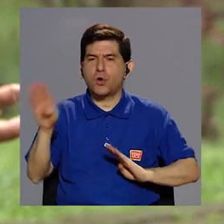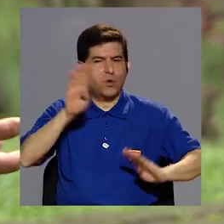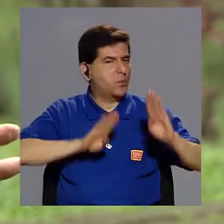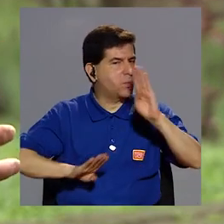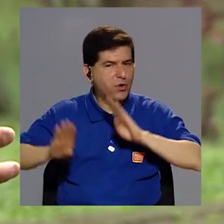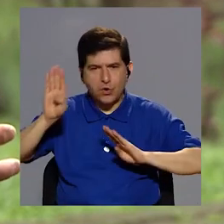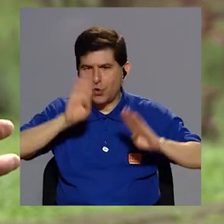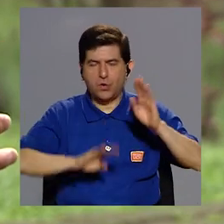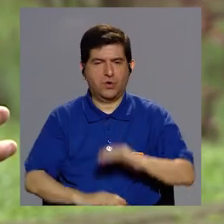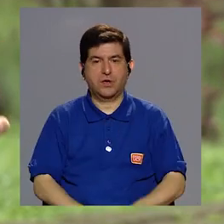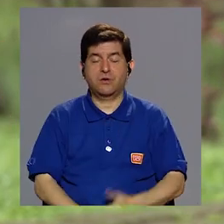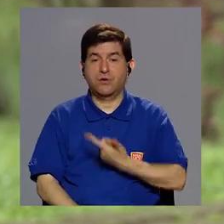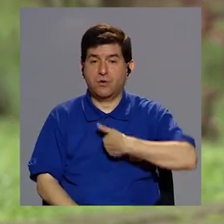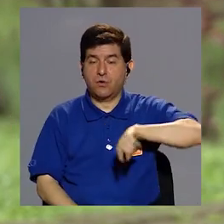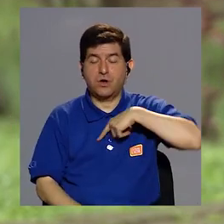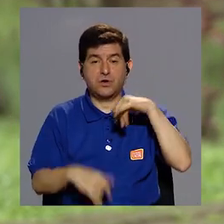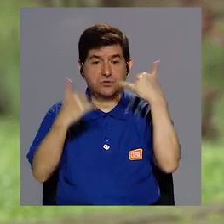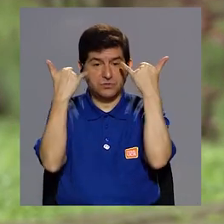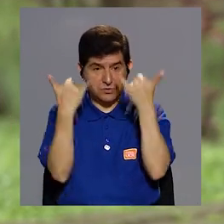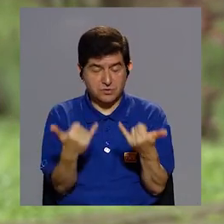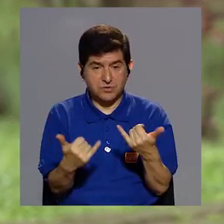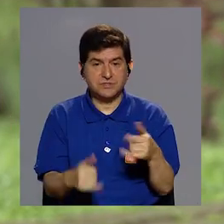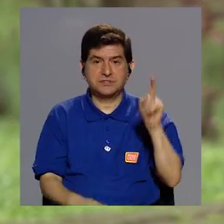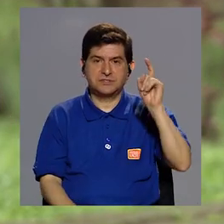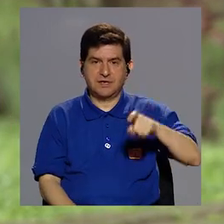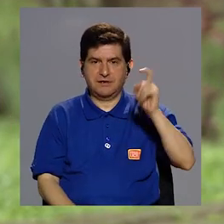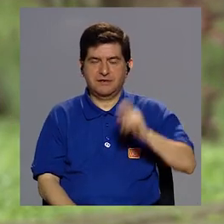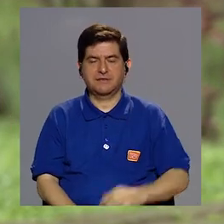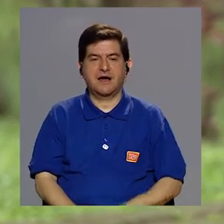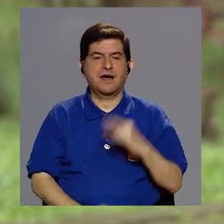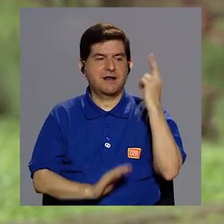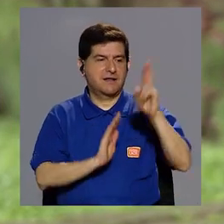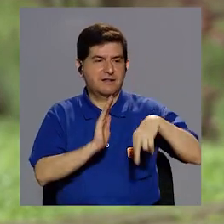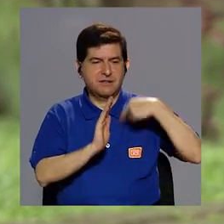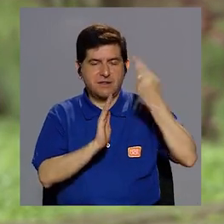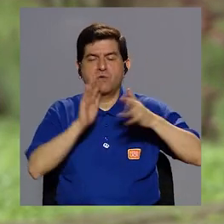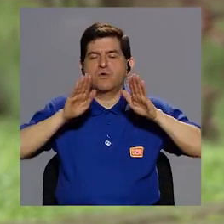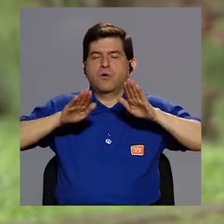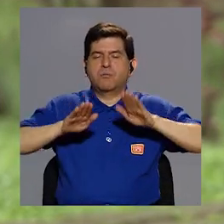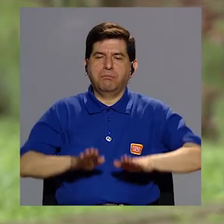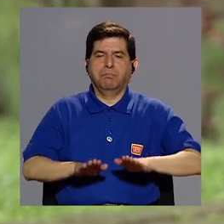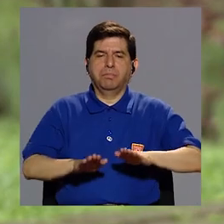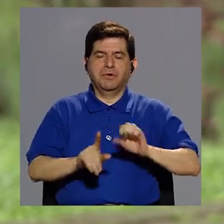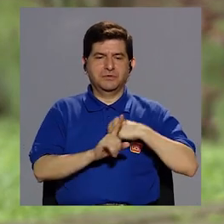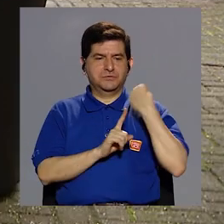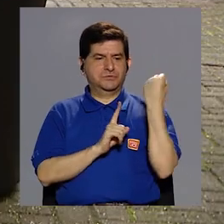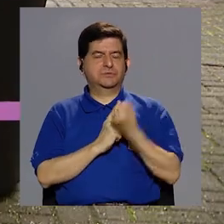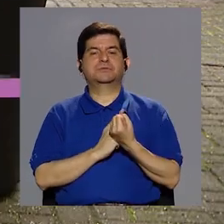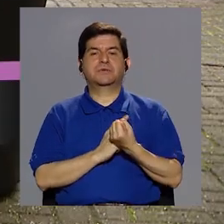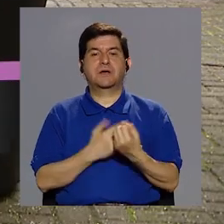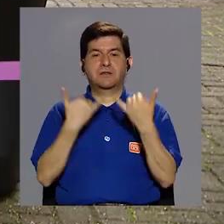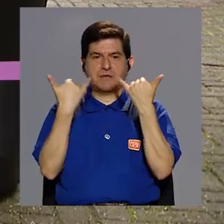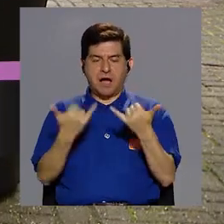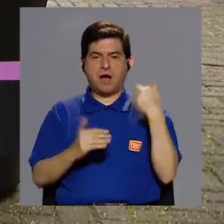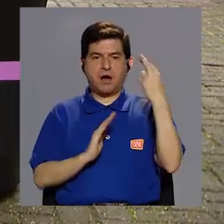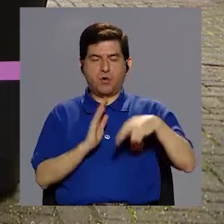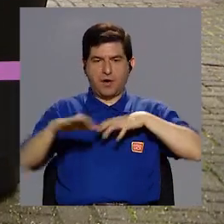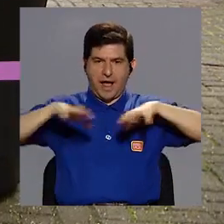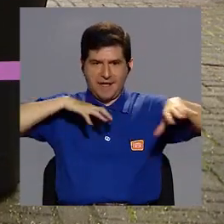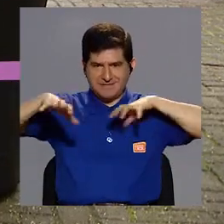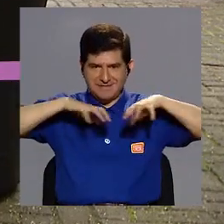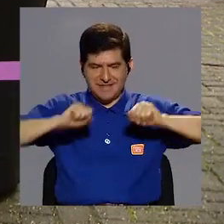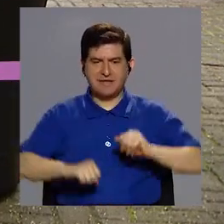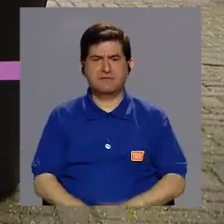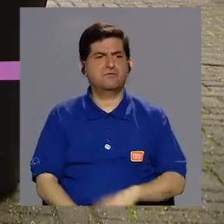un componente biológico y que nosotros ya ahí tenemos que pasar de ese rol pasivo como sociedad a